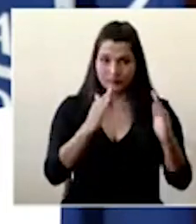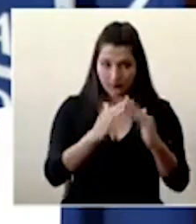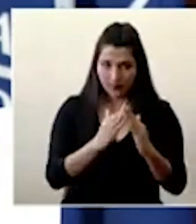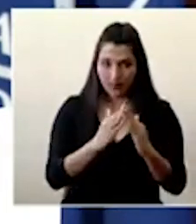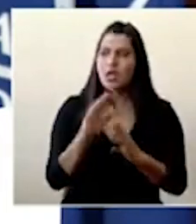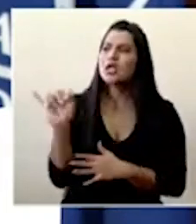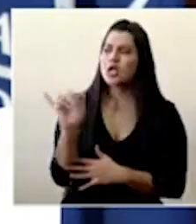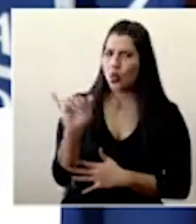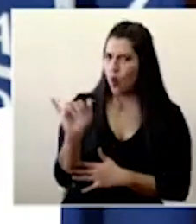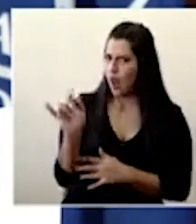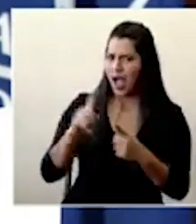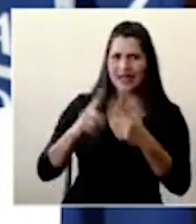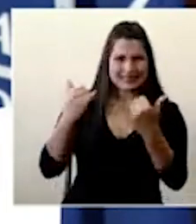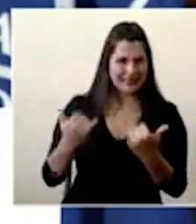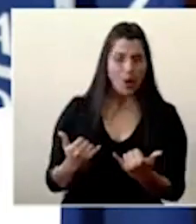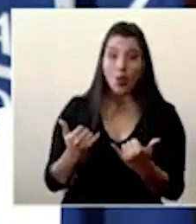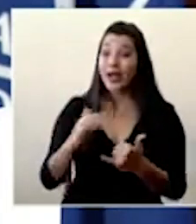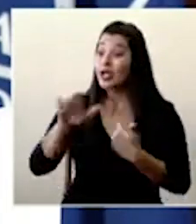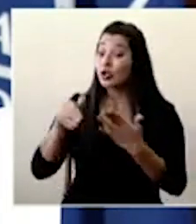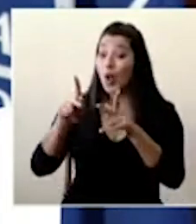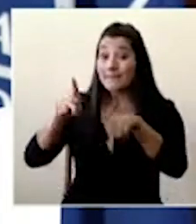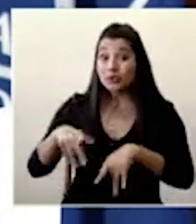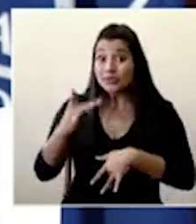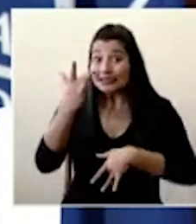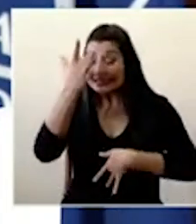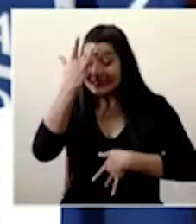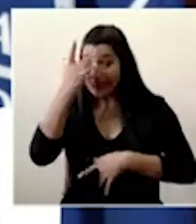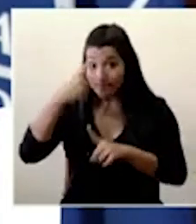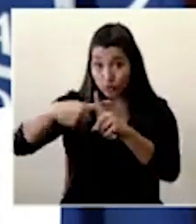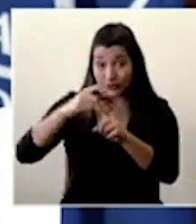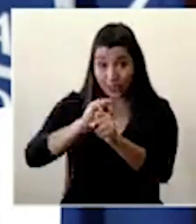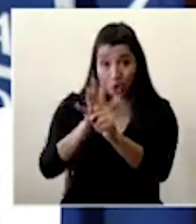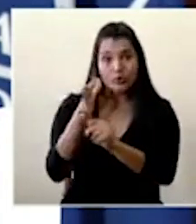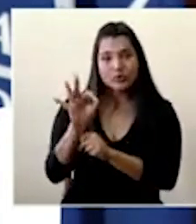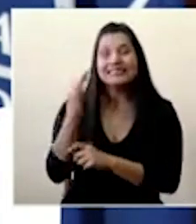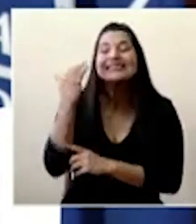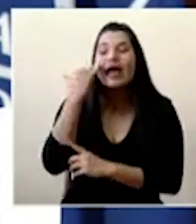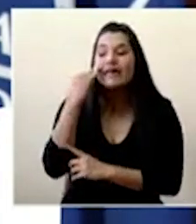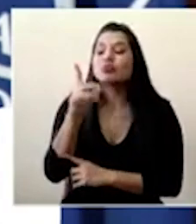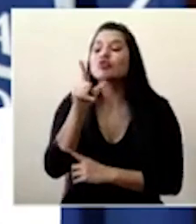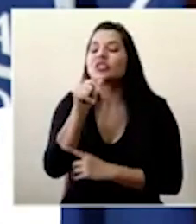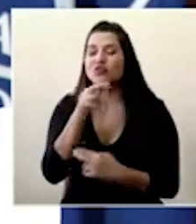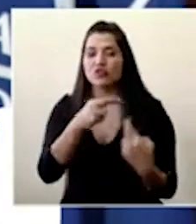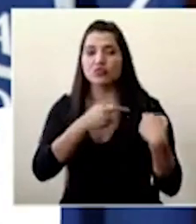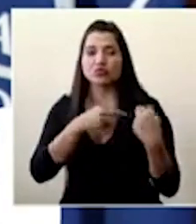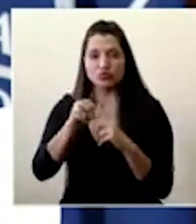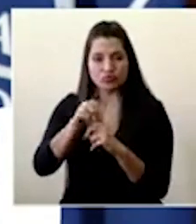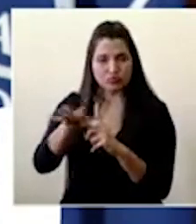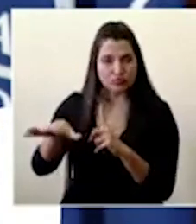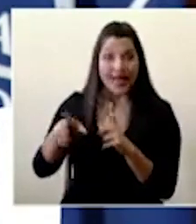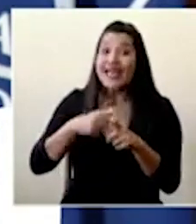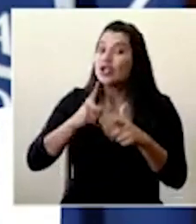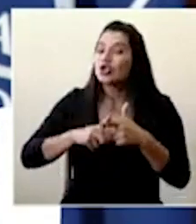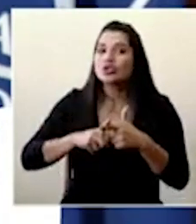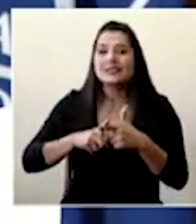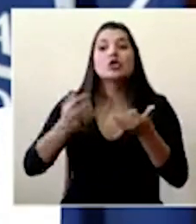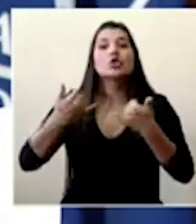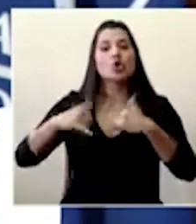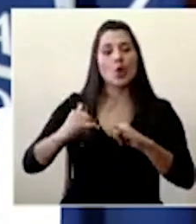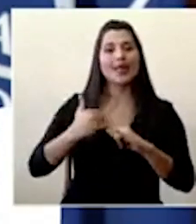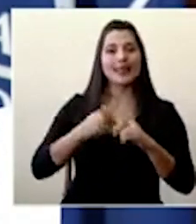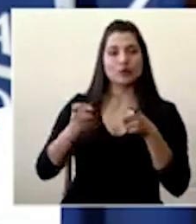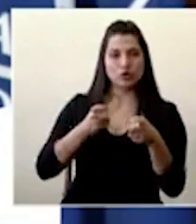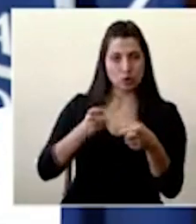identificar dónde ha sido el origen de esos pacientes y eso también nos indica que no ha habido en realidad una transmisión comunitaria eventual detectada que sea